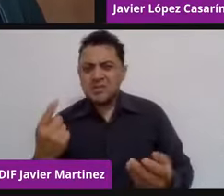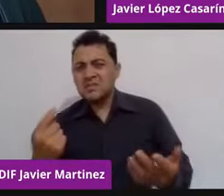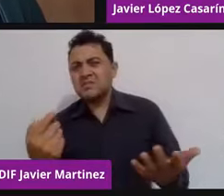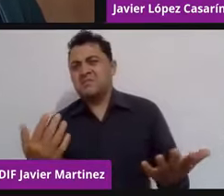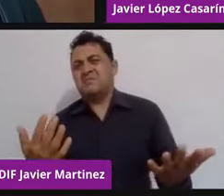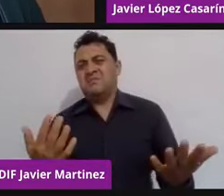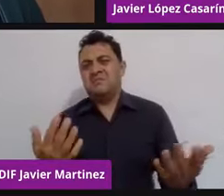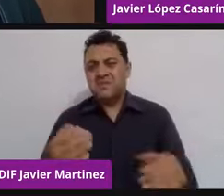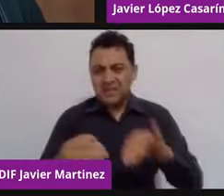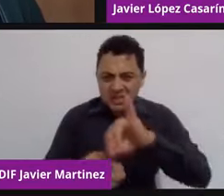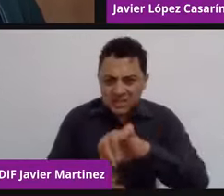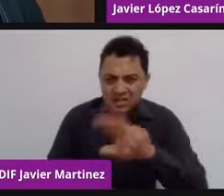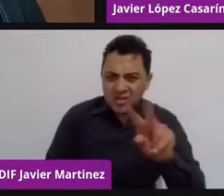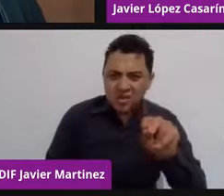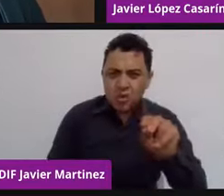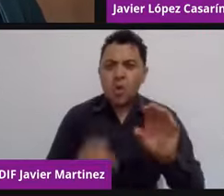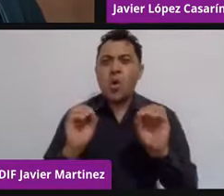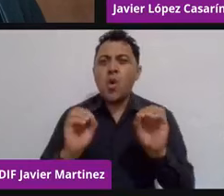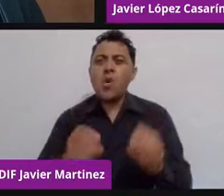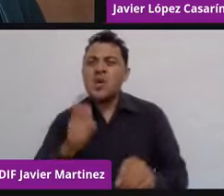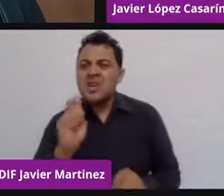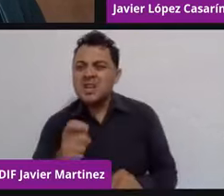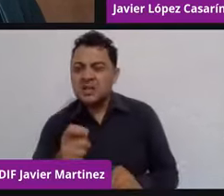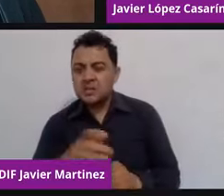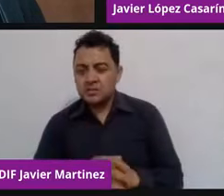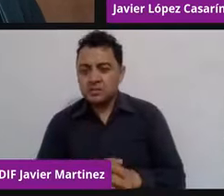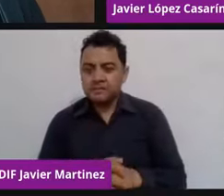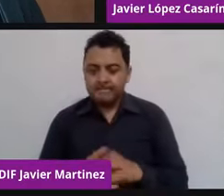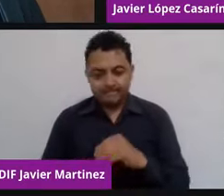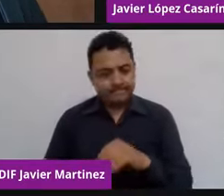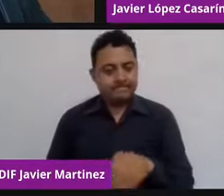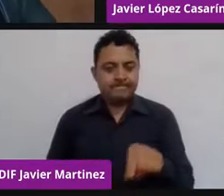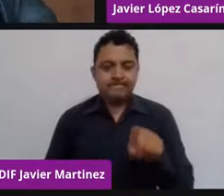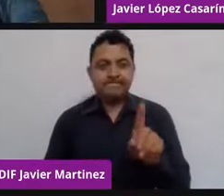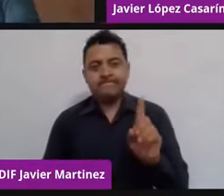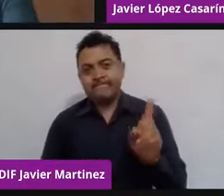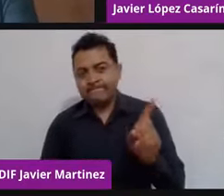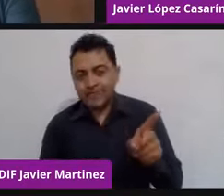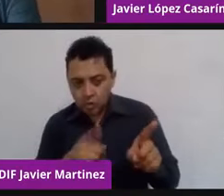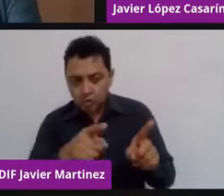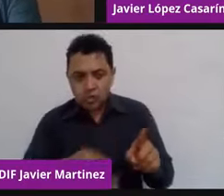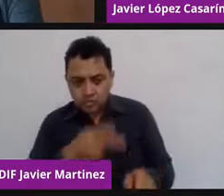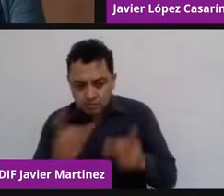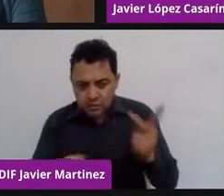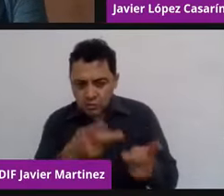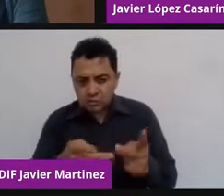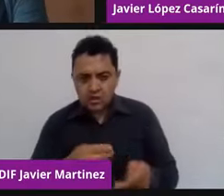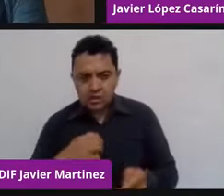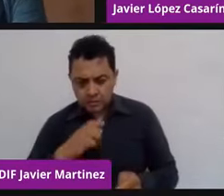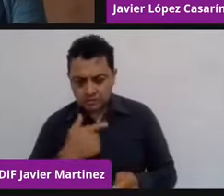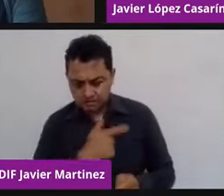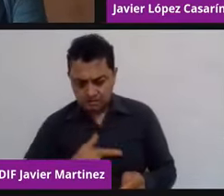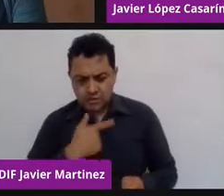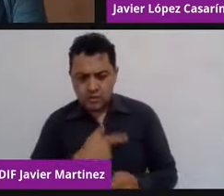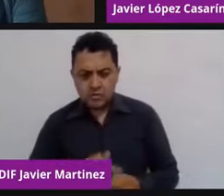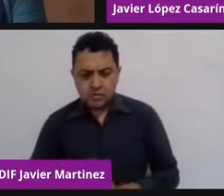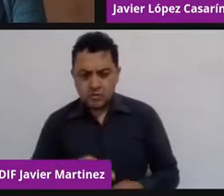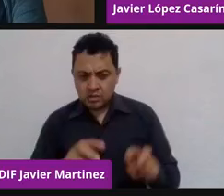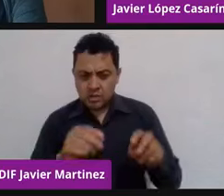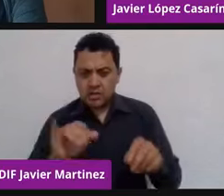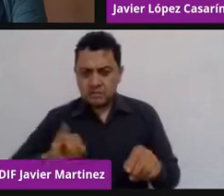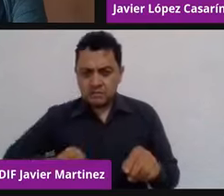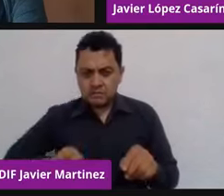fíjate que abordas la pregunta, me gusta, porque es decir, si todos lo somos. De repente actuamos